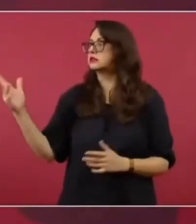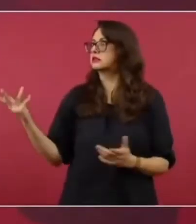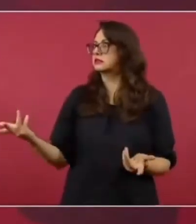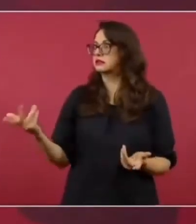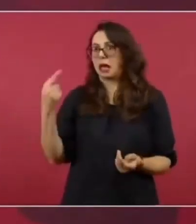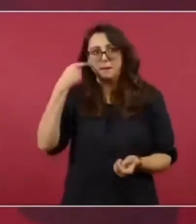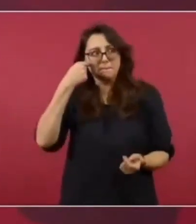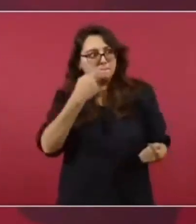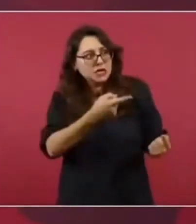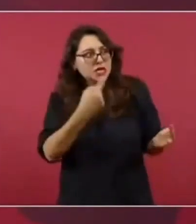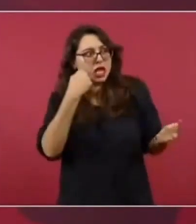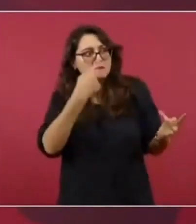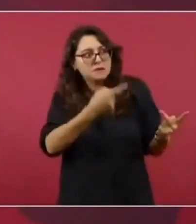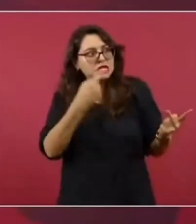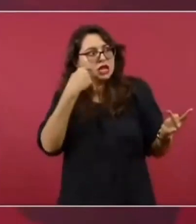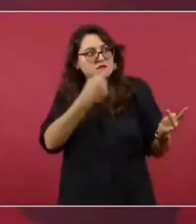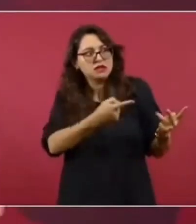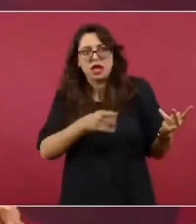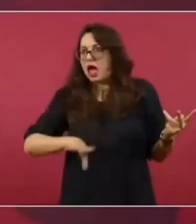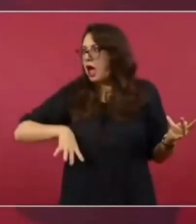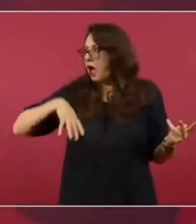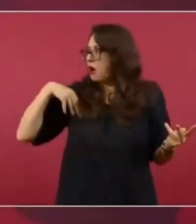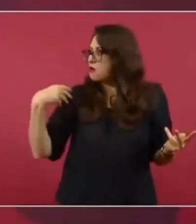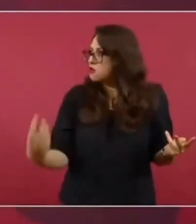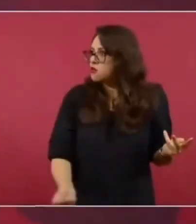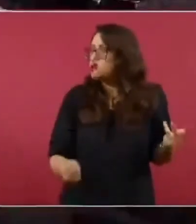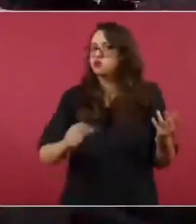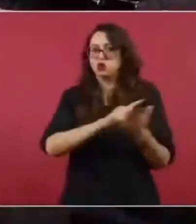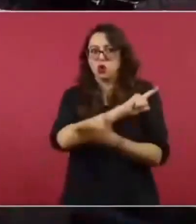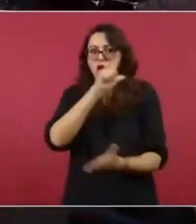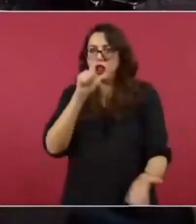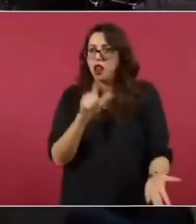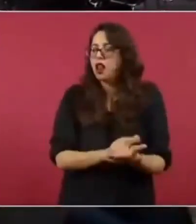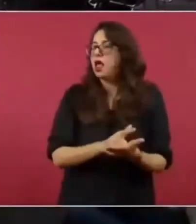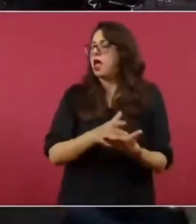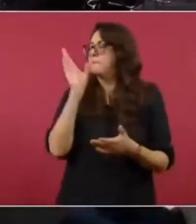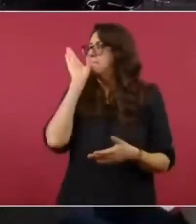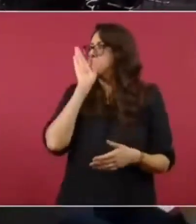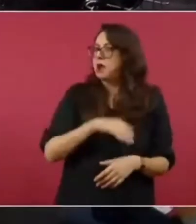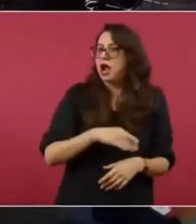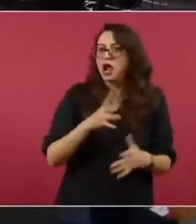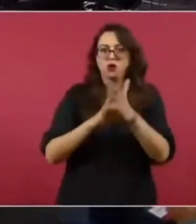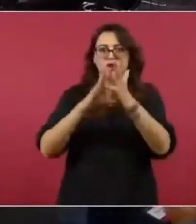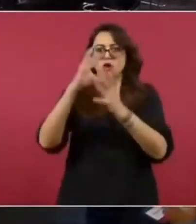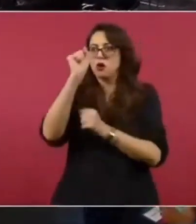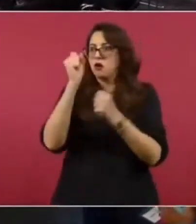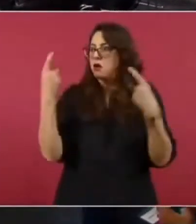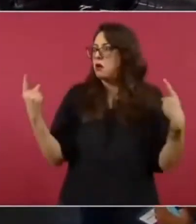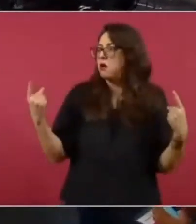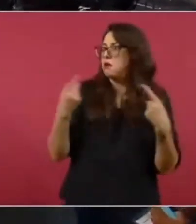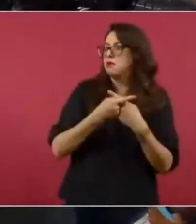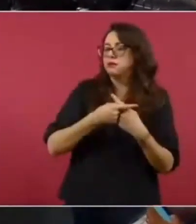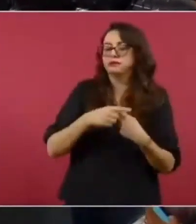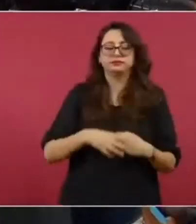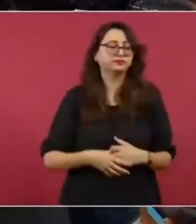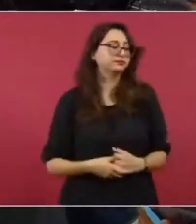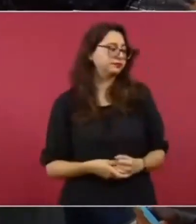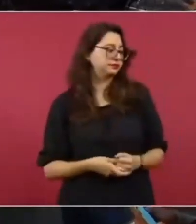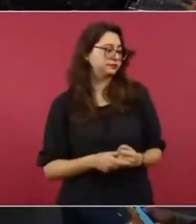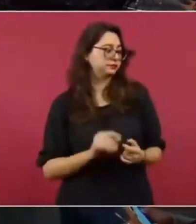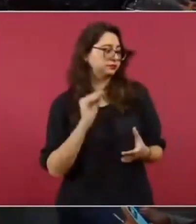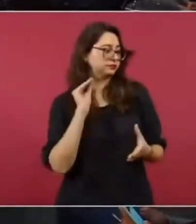cuando se aprobó la reforma energética